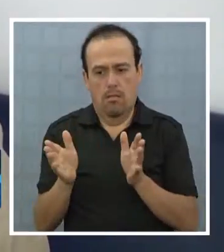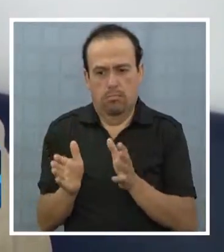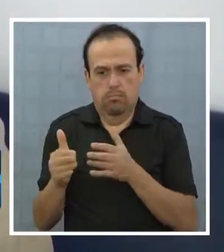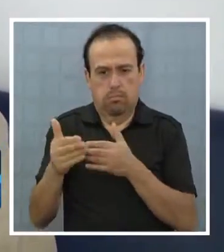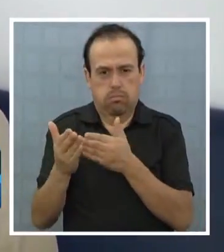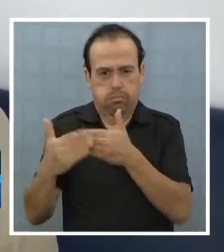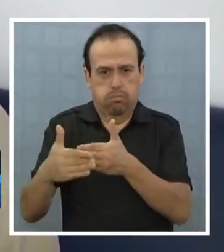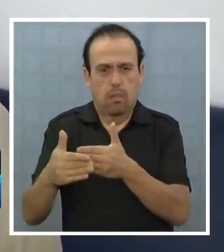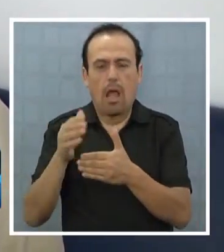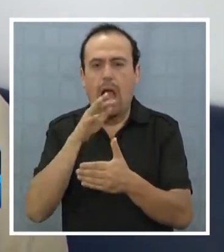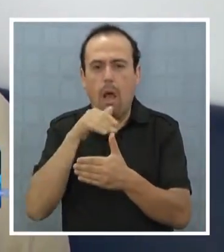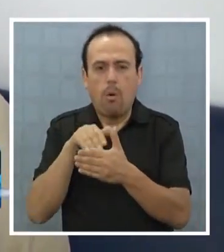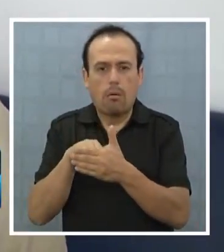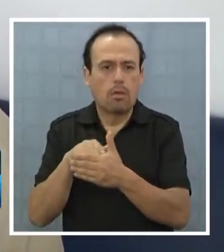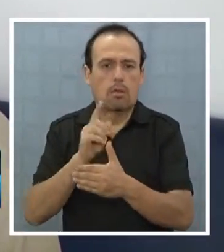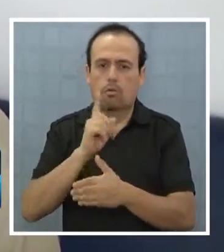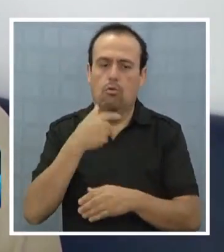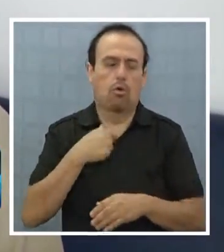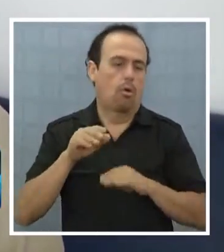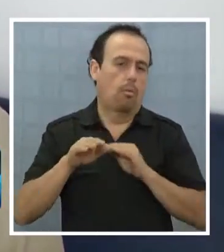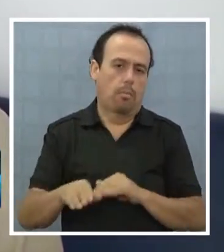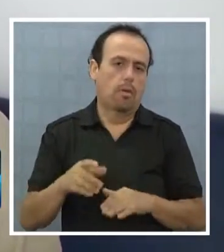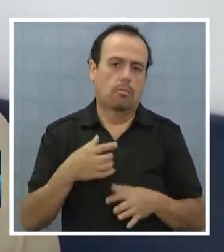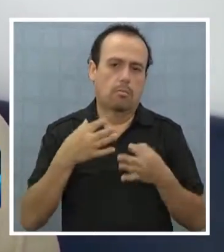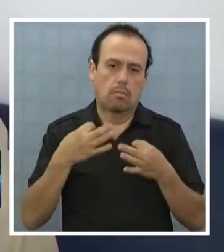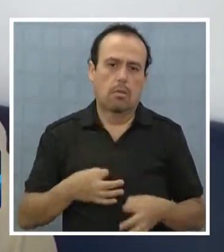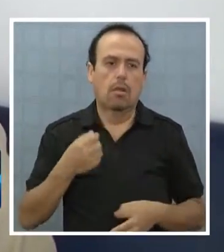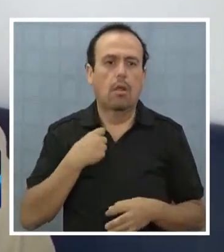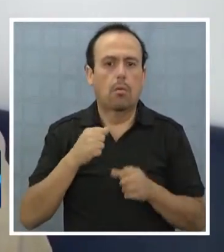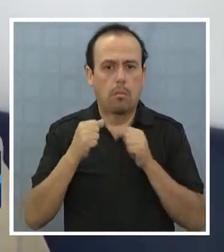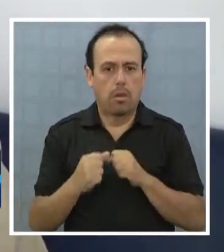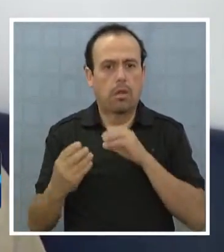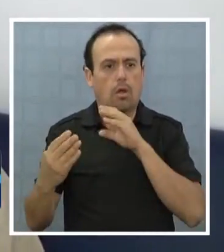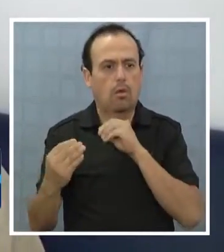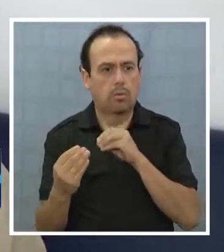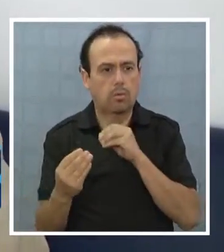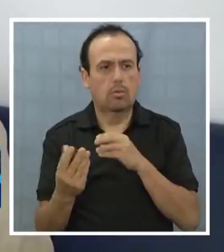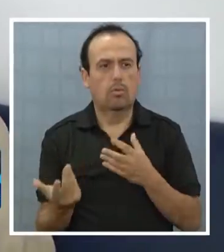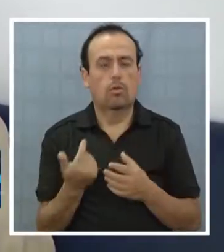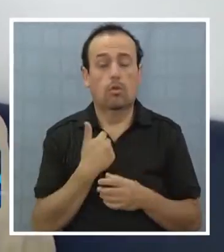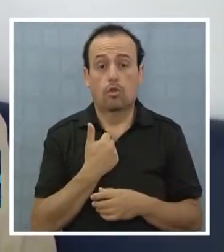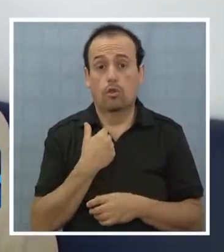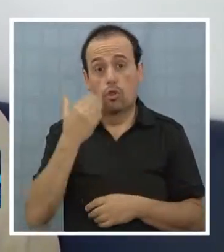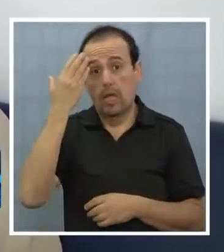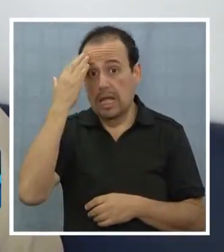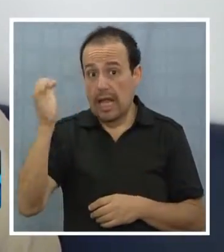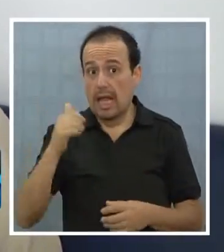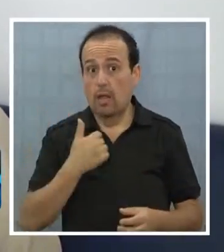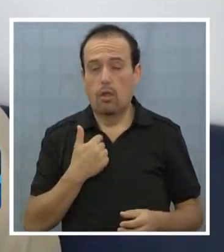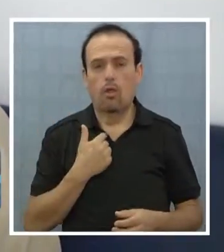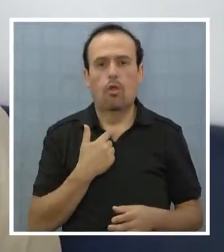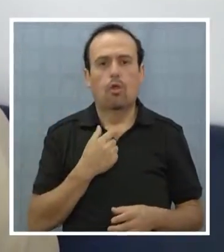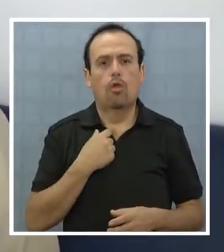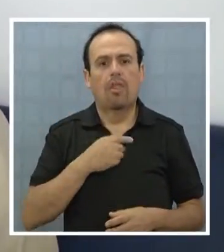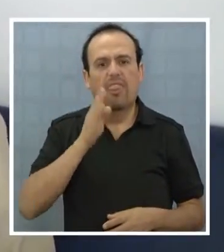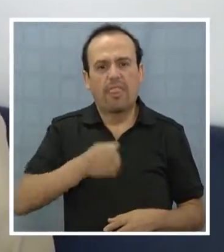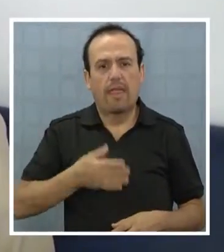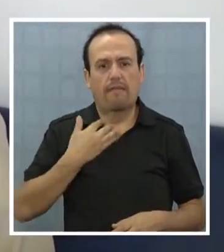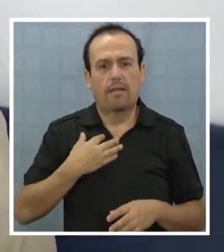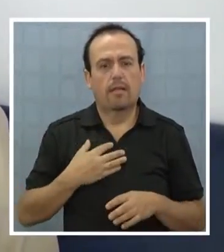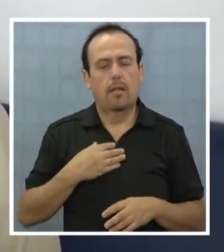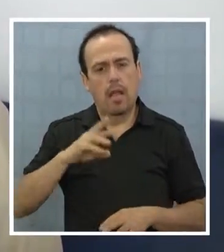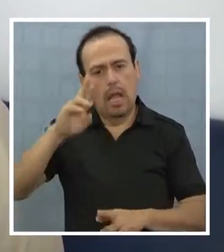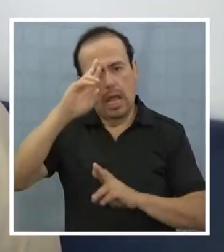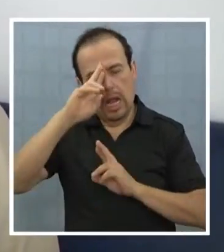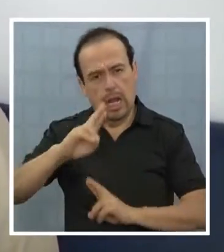no se va a apoyar. No se va a apoyar y eso es conversable, si todo es conversable. Pero yo creo que debemos hacer ver nuestra educación, nuestro